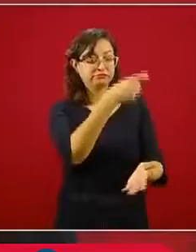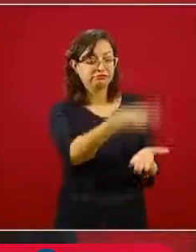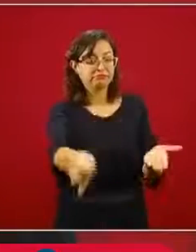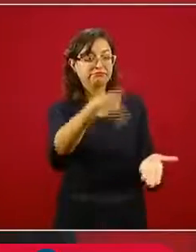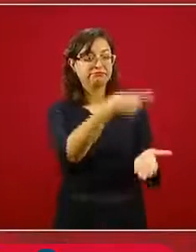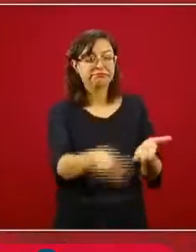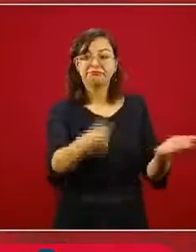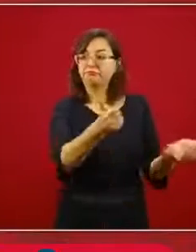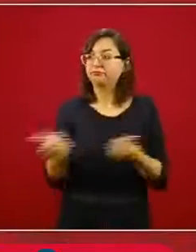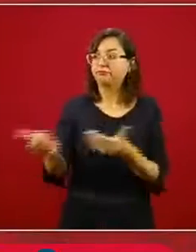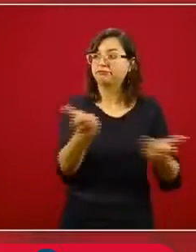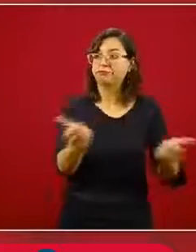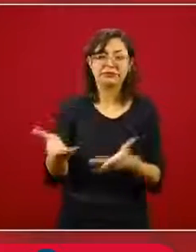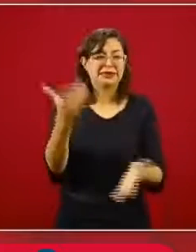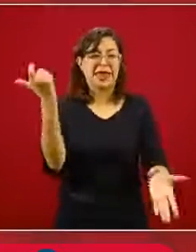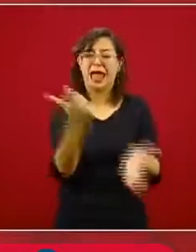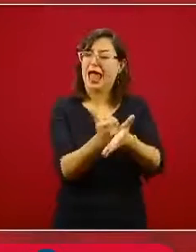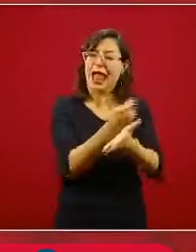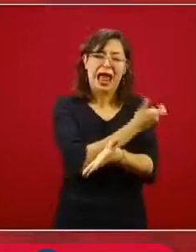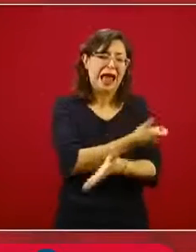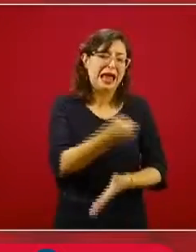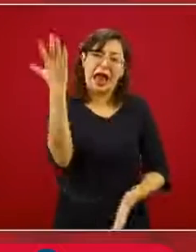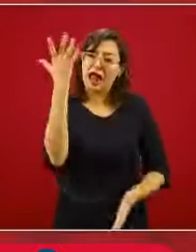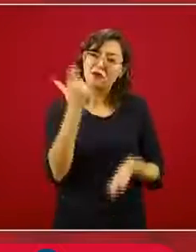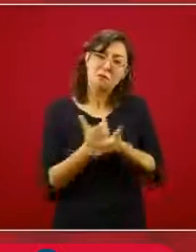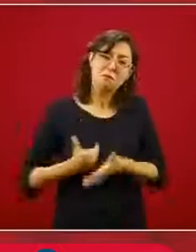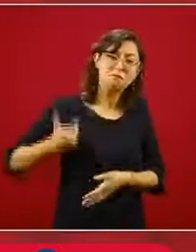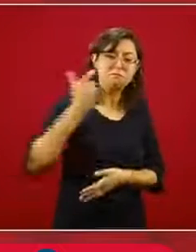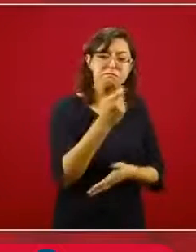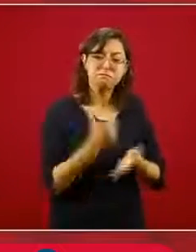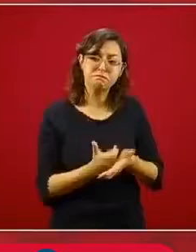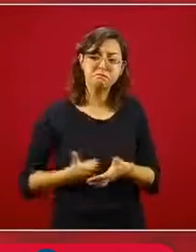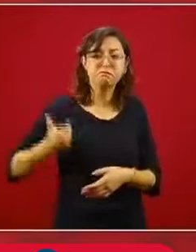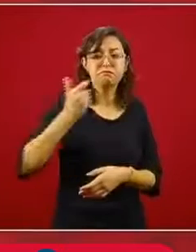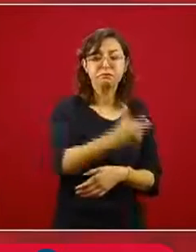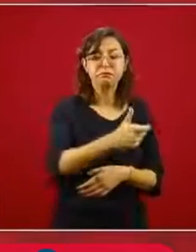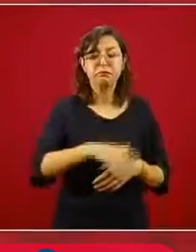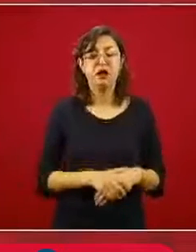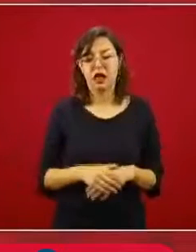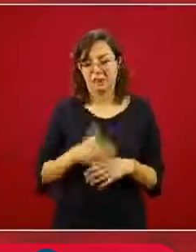con subsidio.